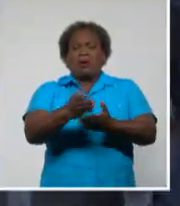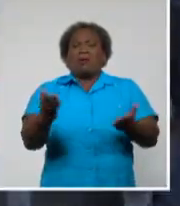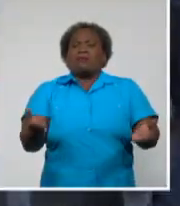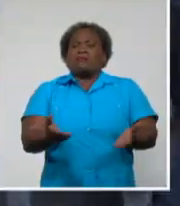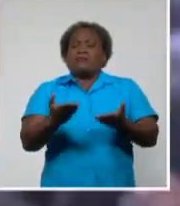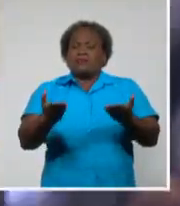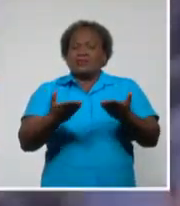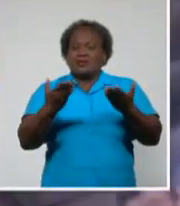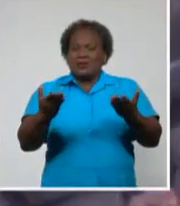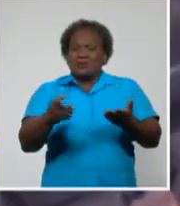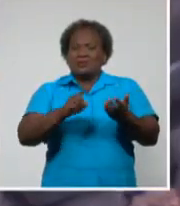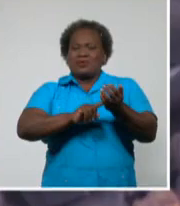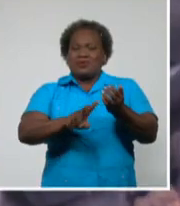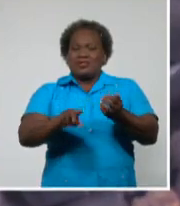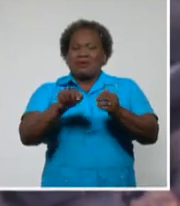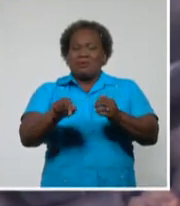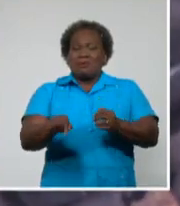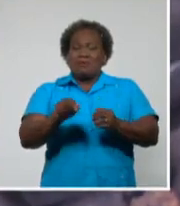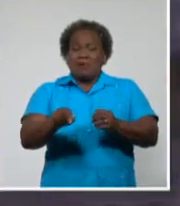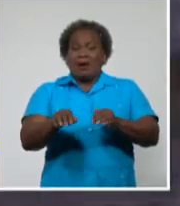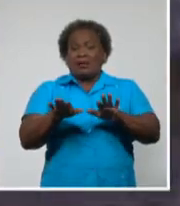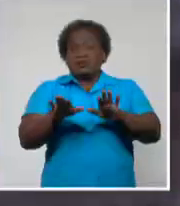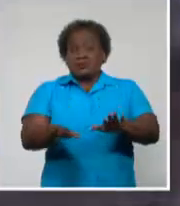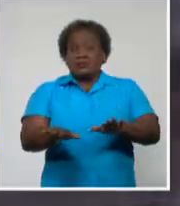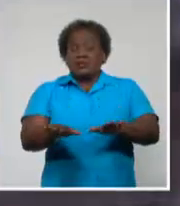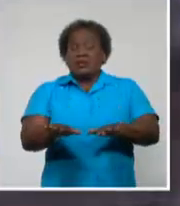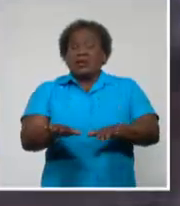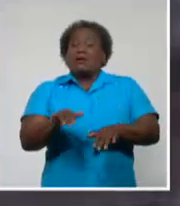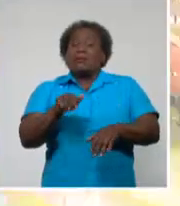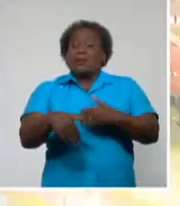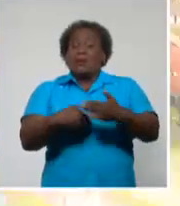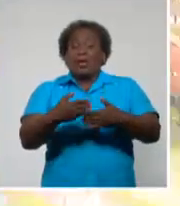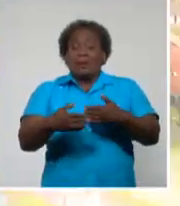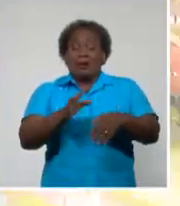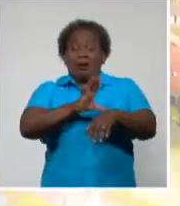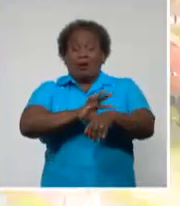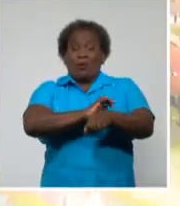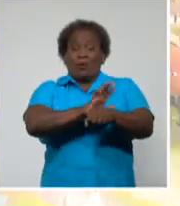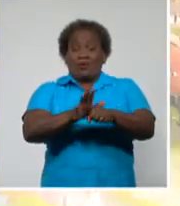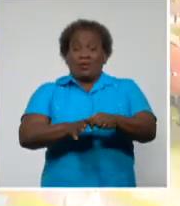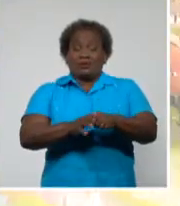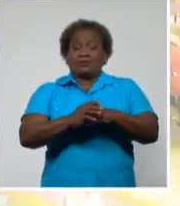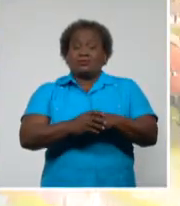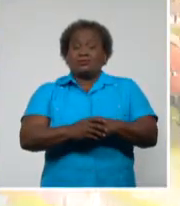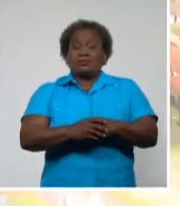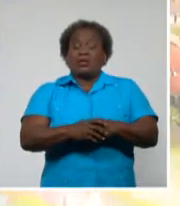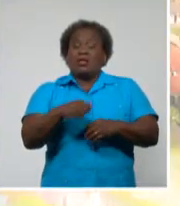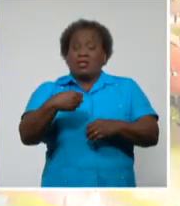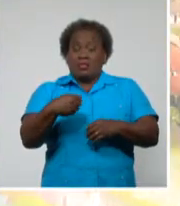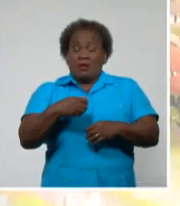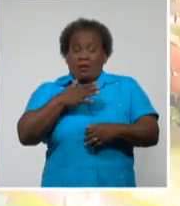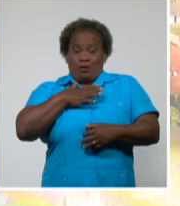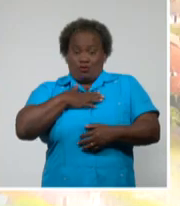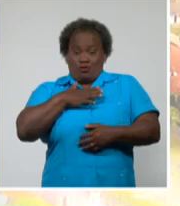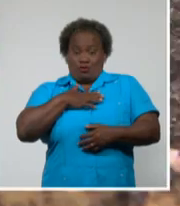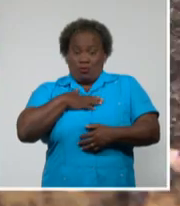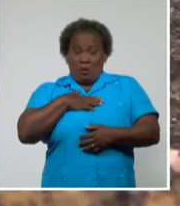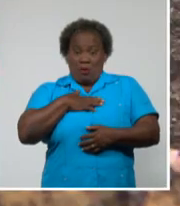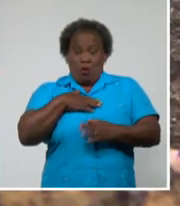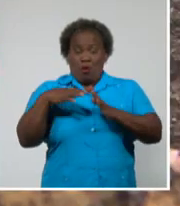provincia para mitigar los efectos de la crisis generado por el coronavirus. Impulsar el autoabastecimiento hasta el nivel de comunidades